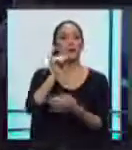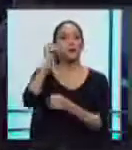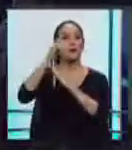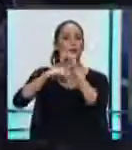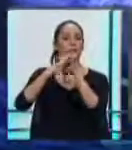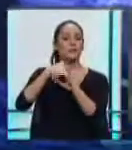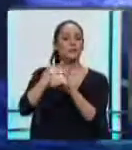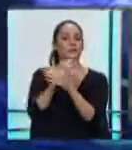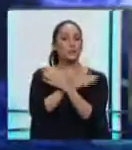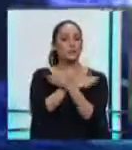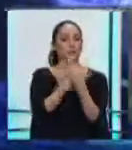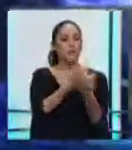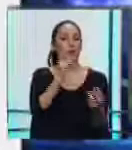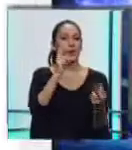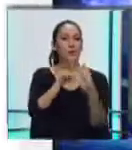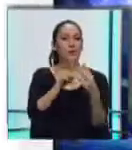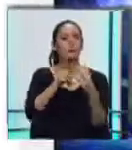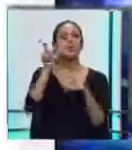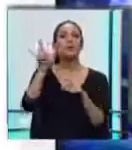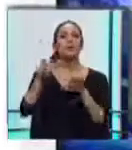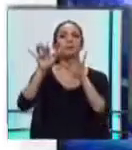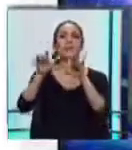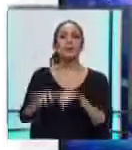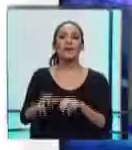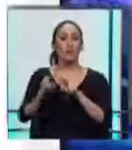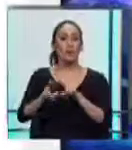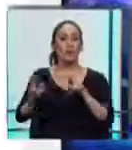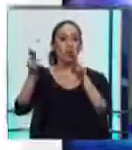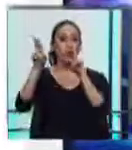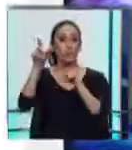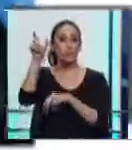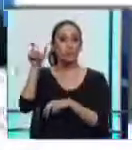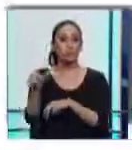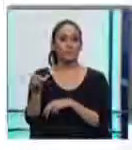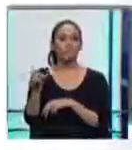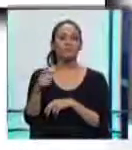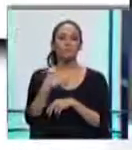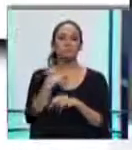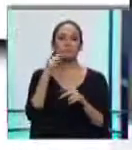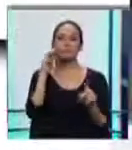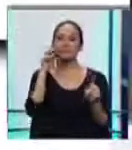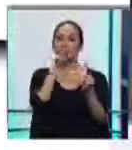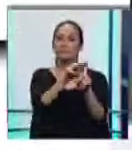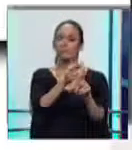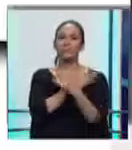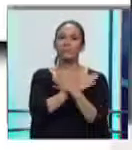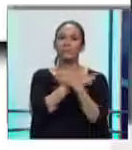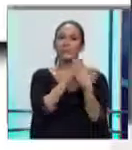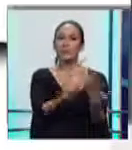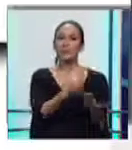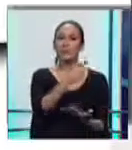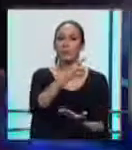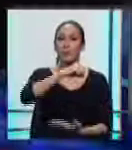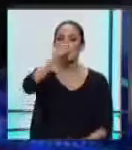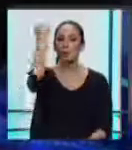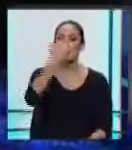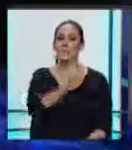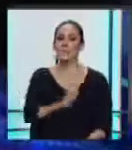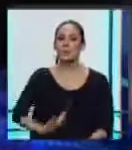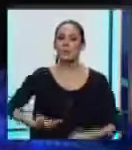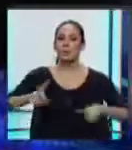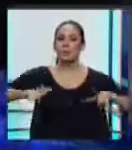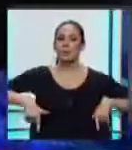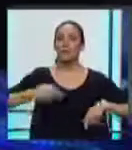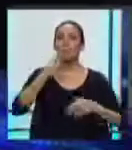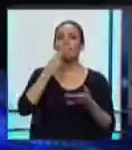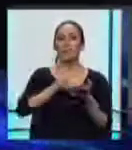internacionales, tales del caso del secretario general de Naciones Unidas, Antonio Gutiérrez, quien felicitó al presidente electo del Ecuador, Lenín Moreno. Además de una